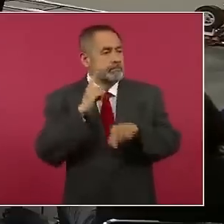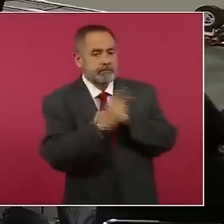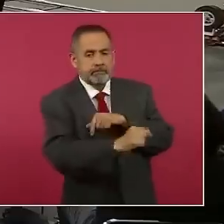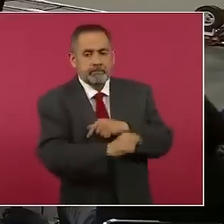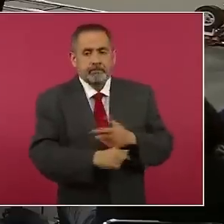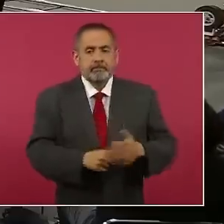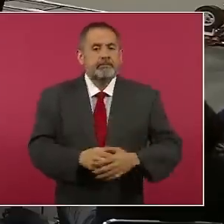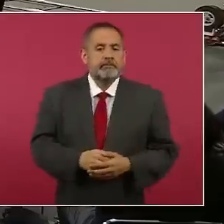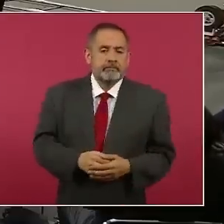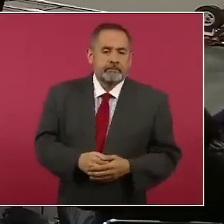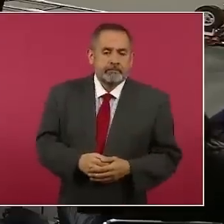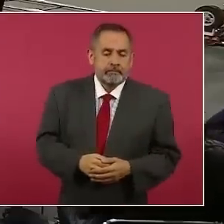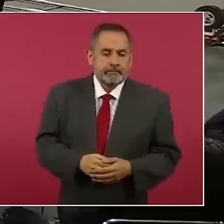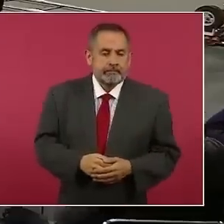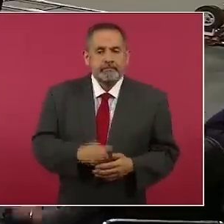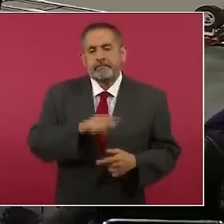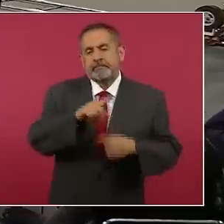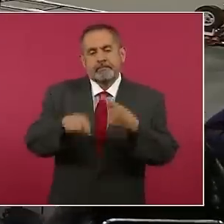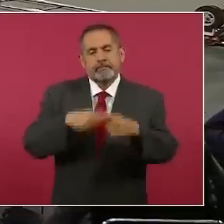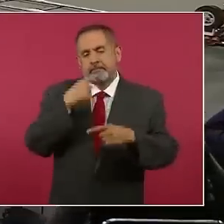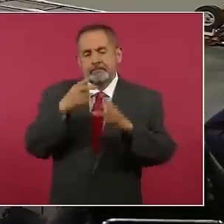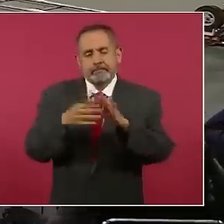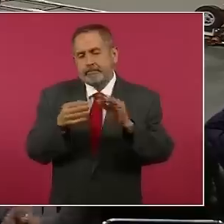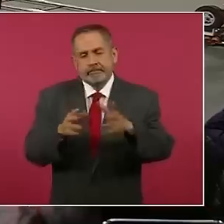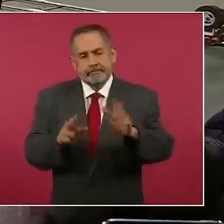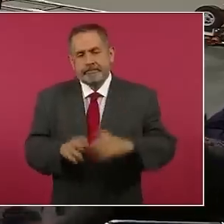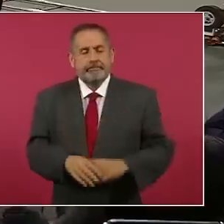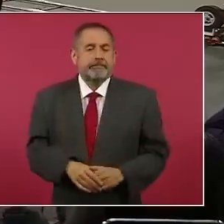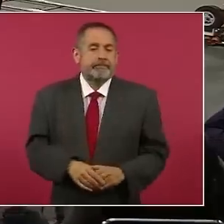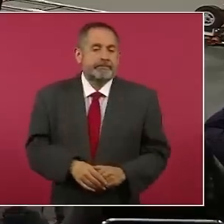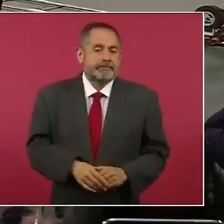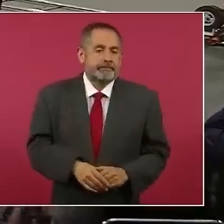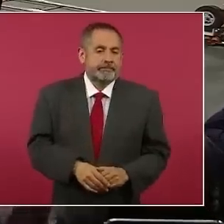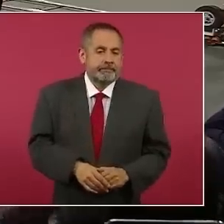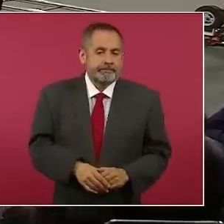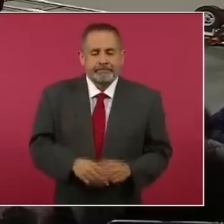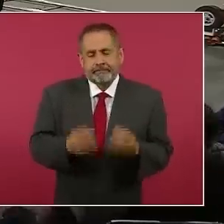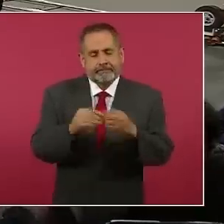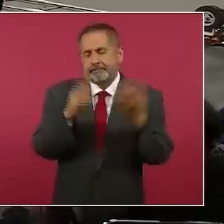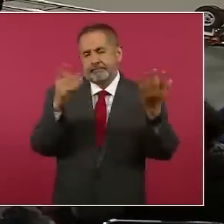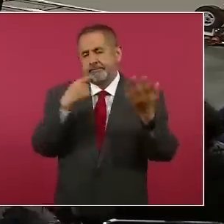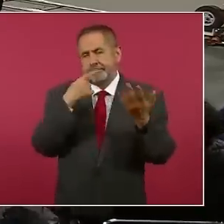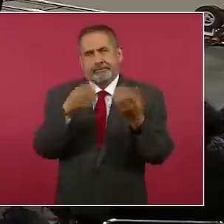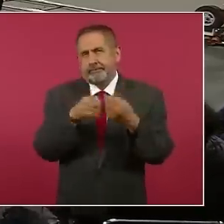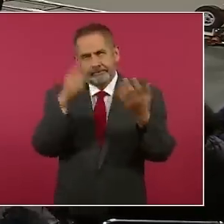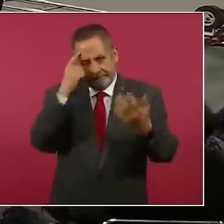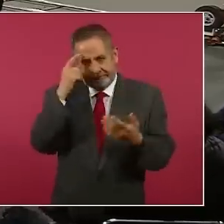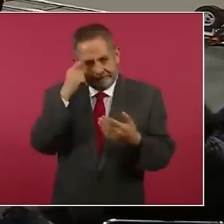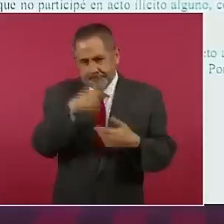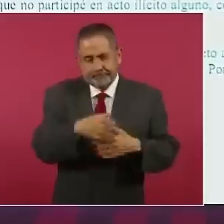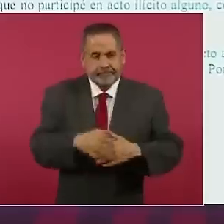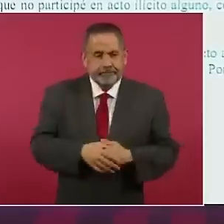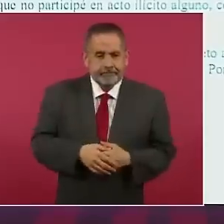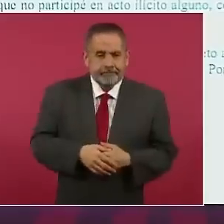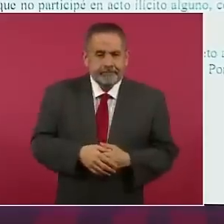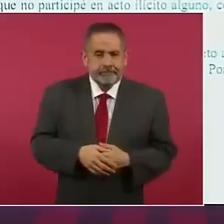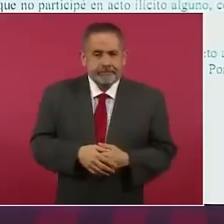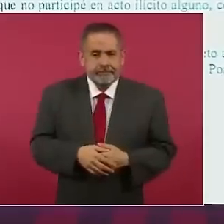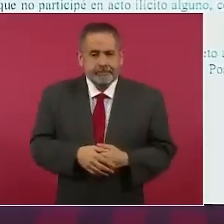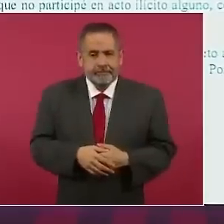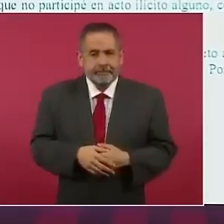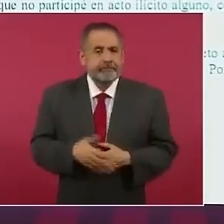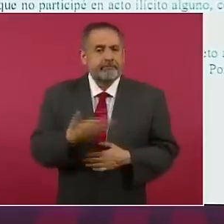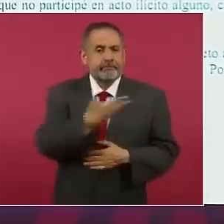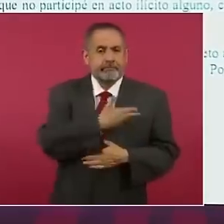Y ya después lo que dice, pues es una obviedad de que es el presidente el que